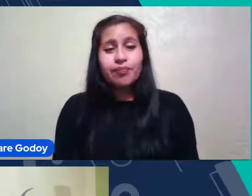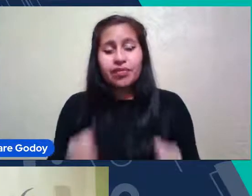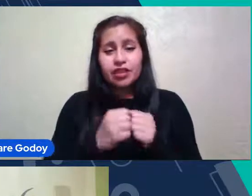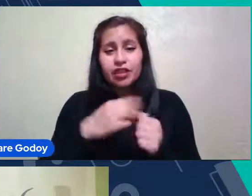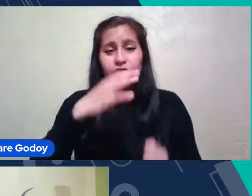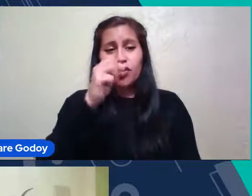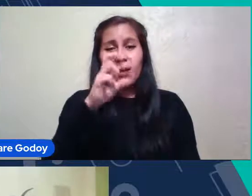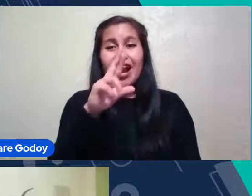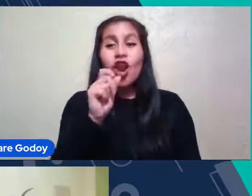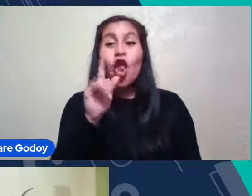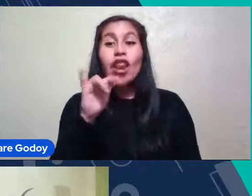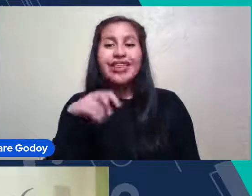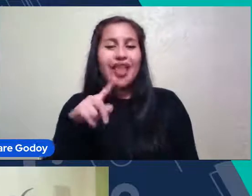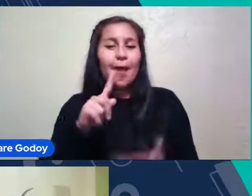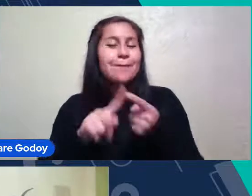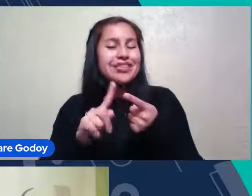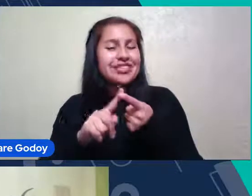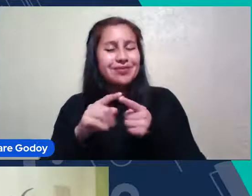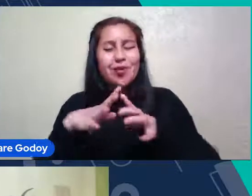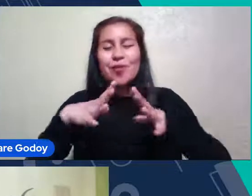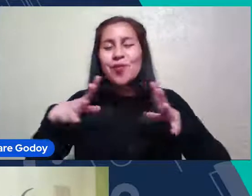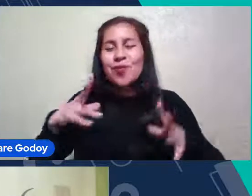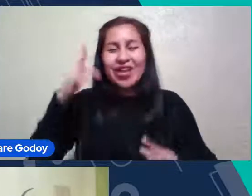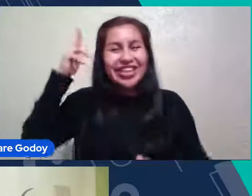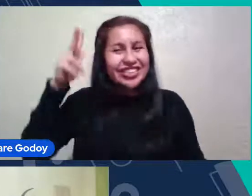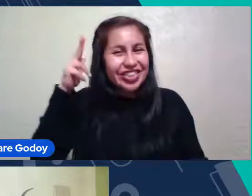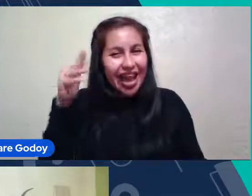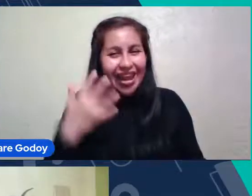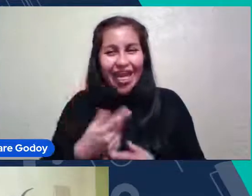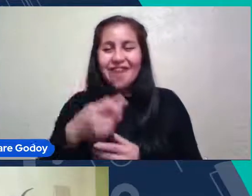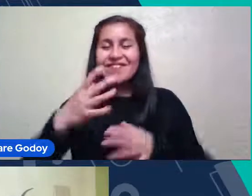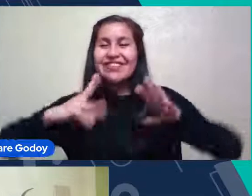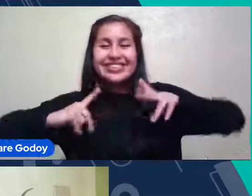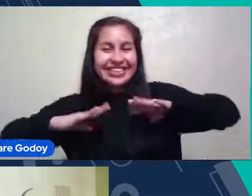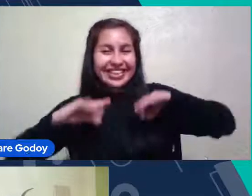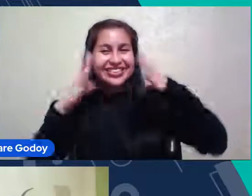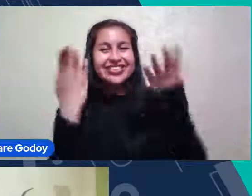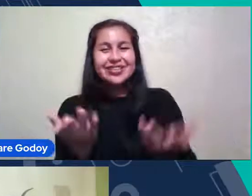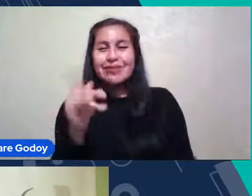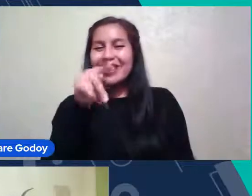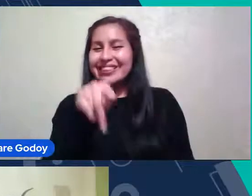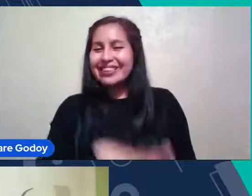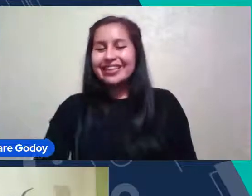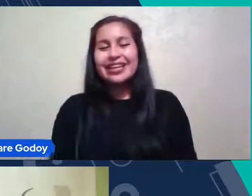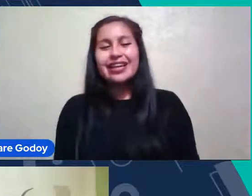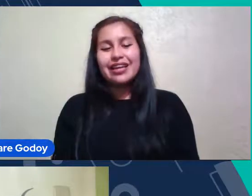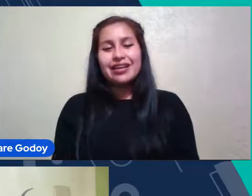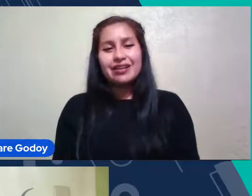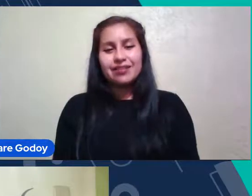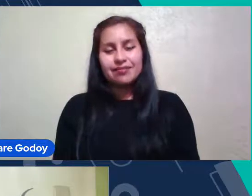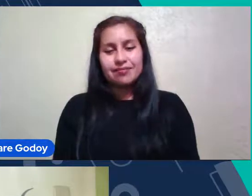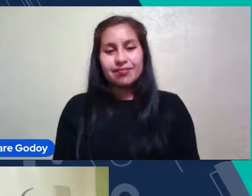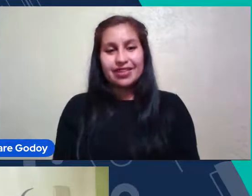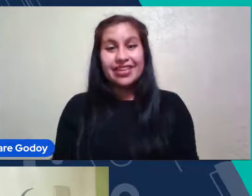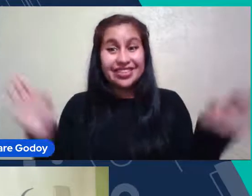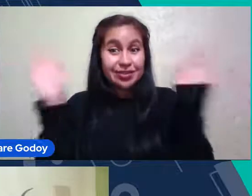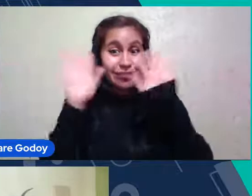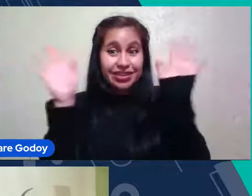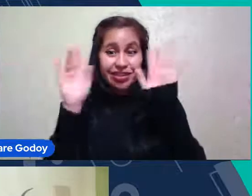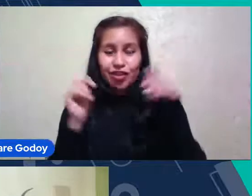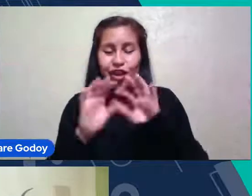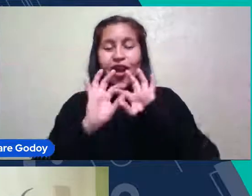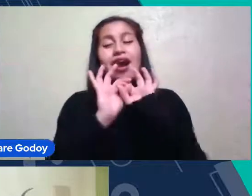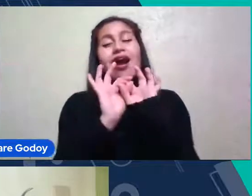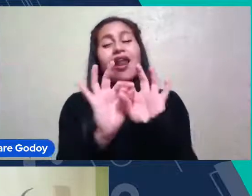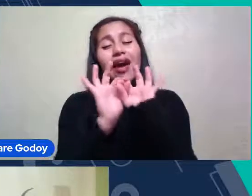Participado Harto En La Charla Felicitaciones Carolina Y Bueno Nos Estamos Despiendo Muchas Gracias Simón